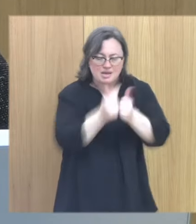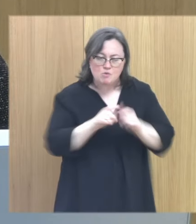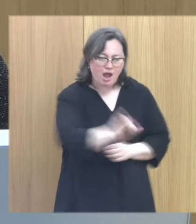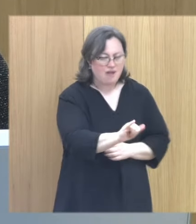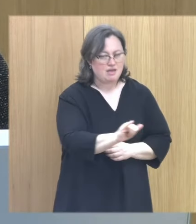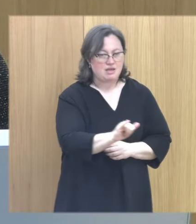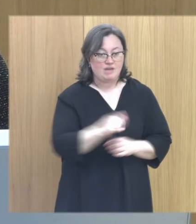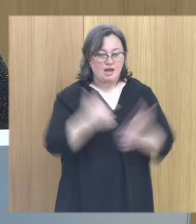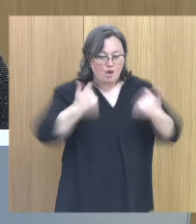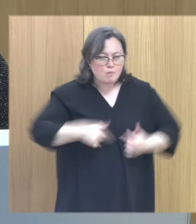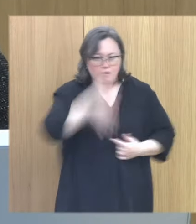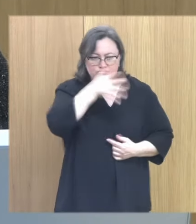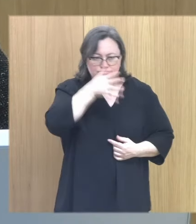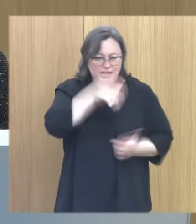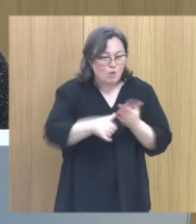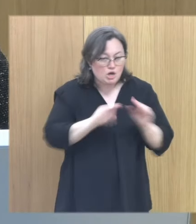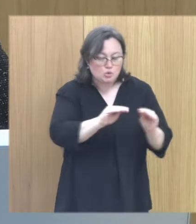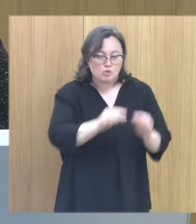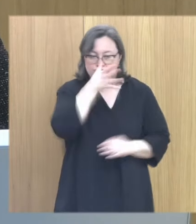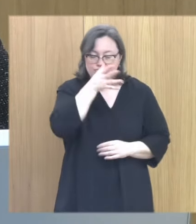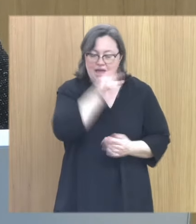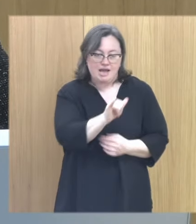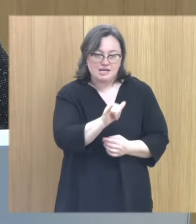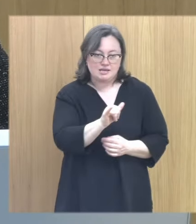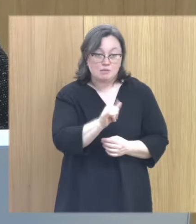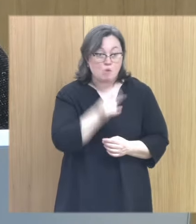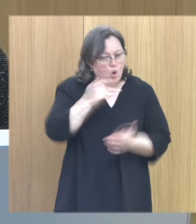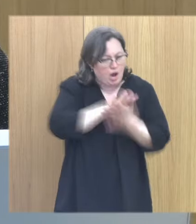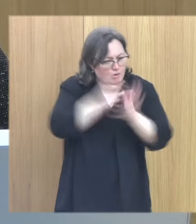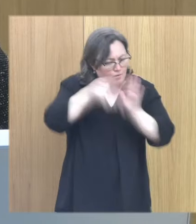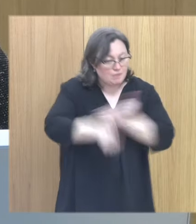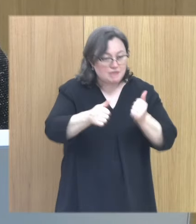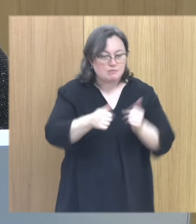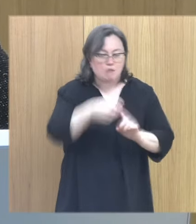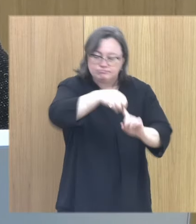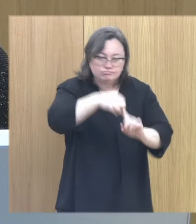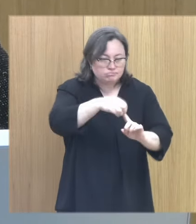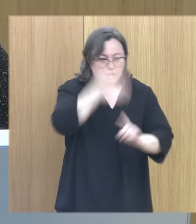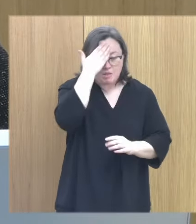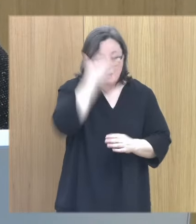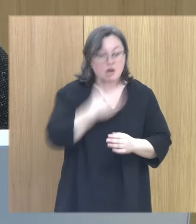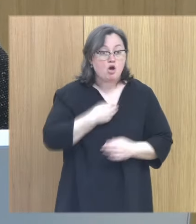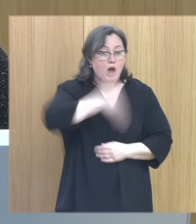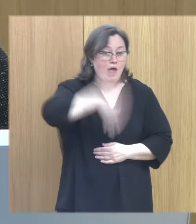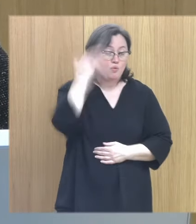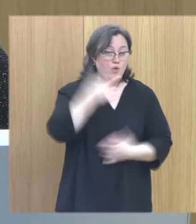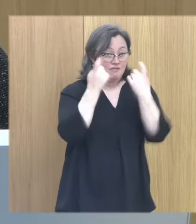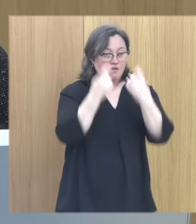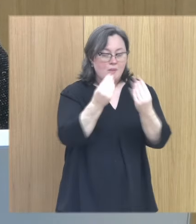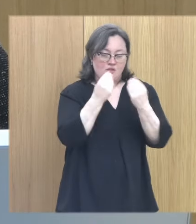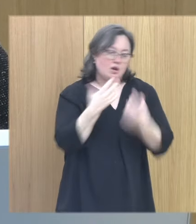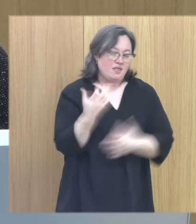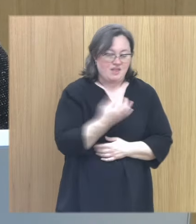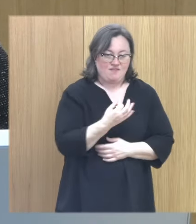serie de indicadores corporales a los que luego volveré porque me parecen esenciales, nucleares y que a me hubiera gustado sinceramente que alguien